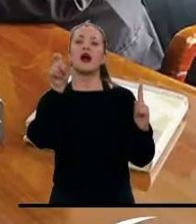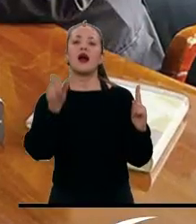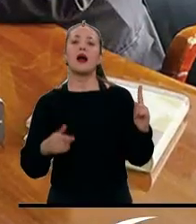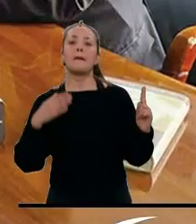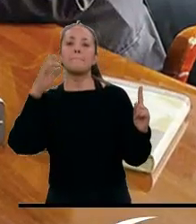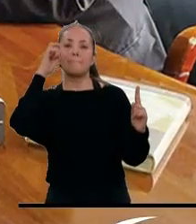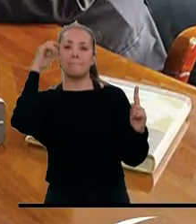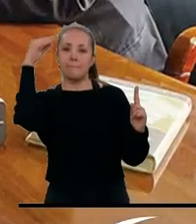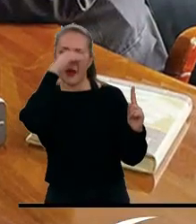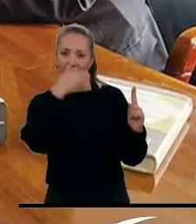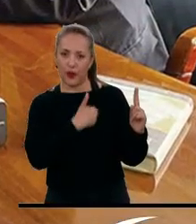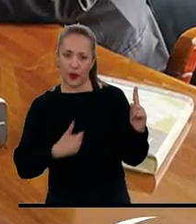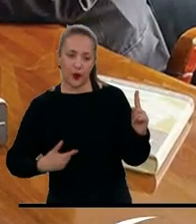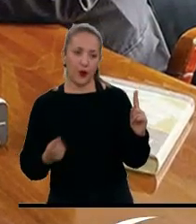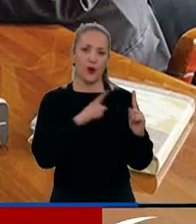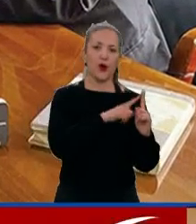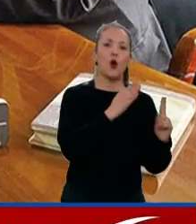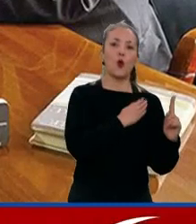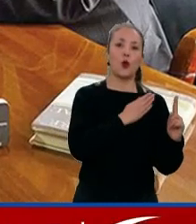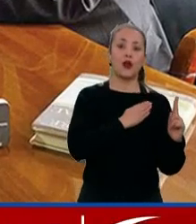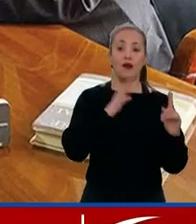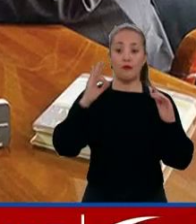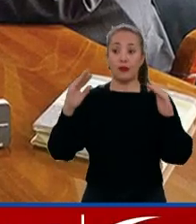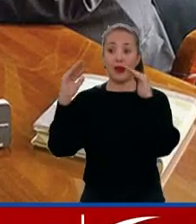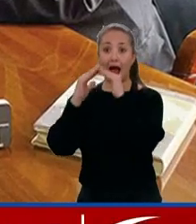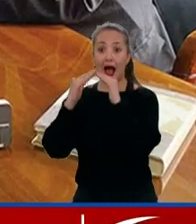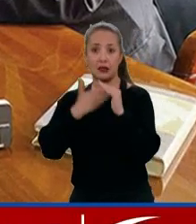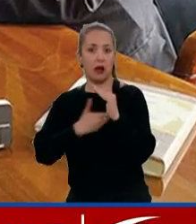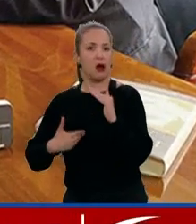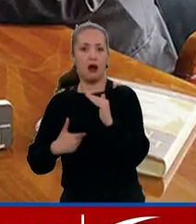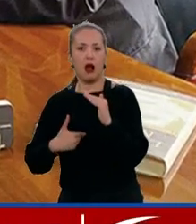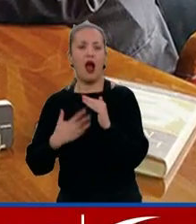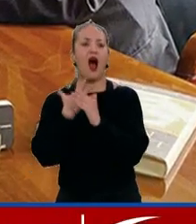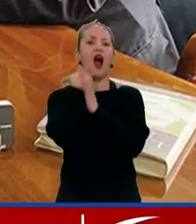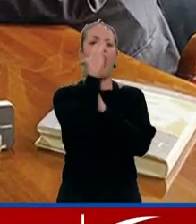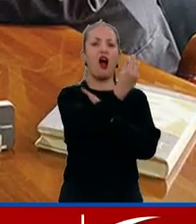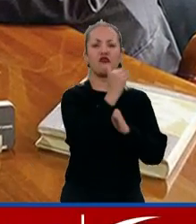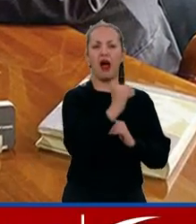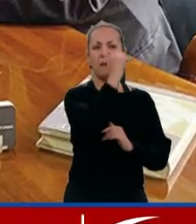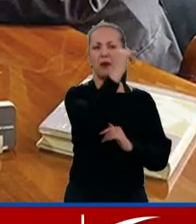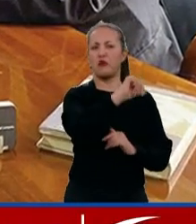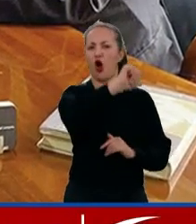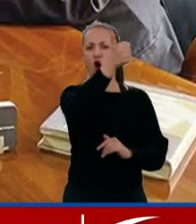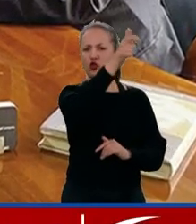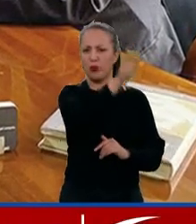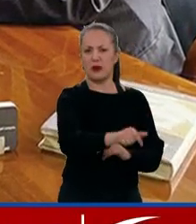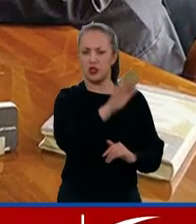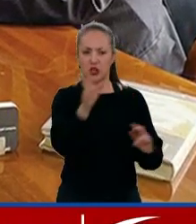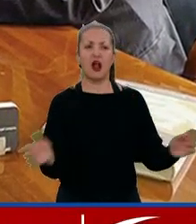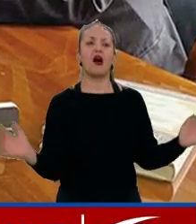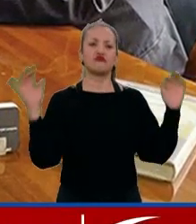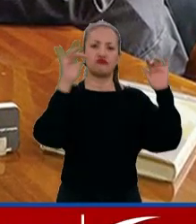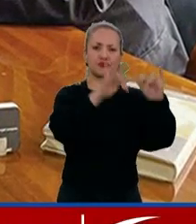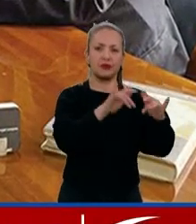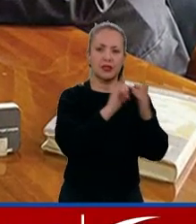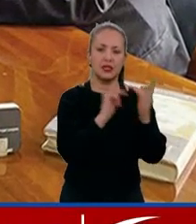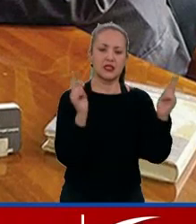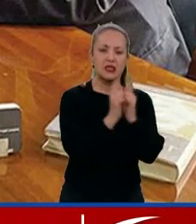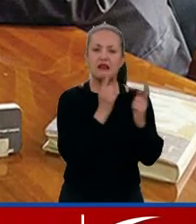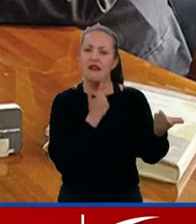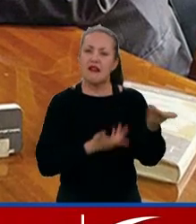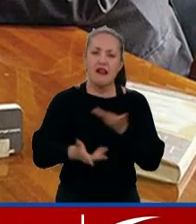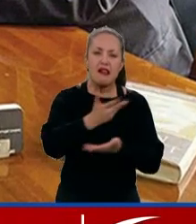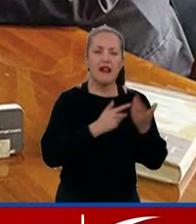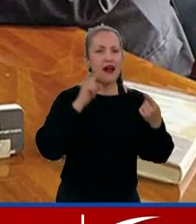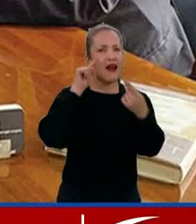La reunión se dio por fuera del Palacio de Nariño, en el apartamento de un tercero, y en la misma habrían hablado de las reformas que busca impulsar el gobierno.